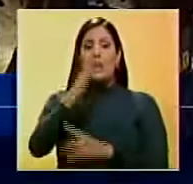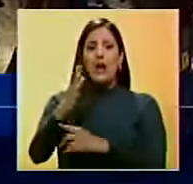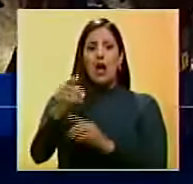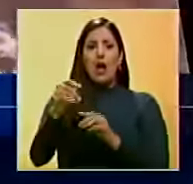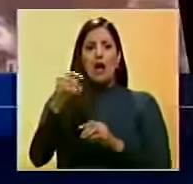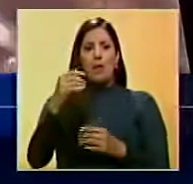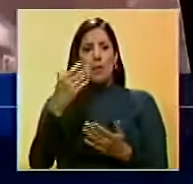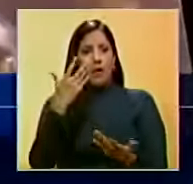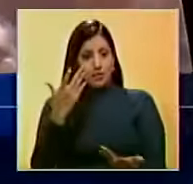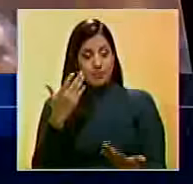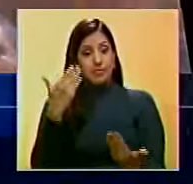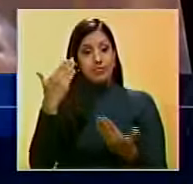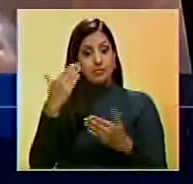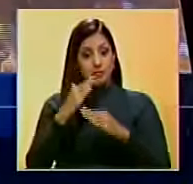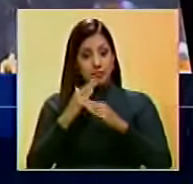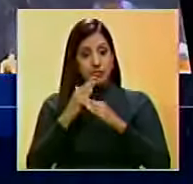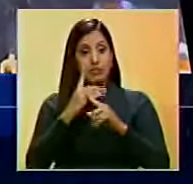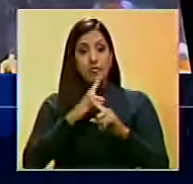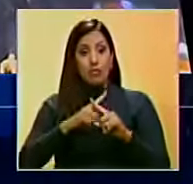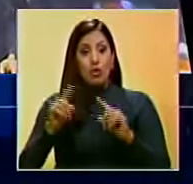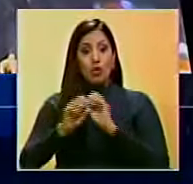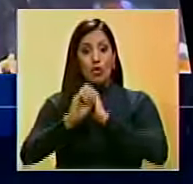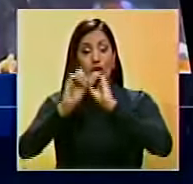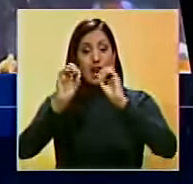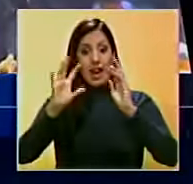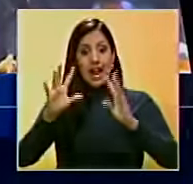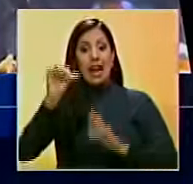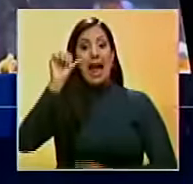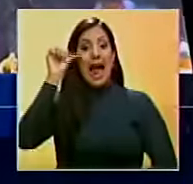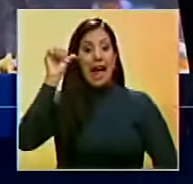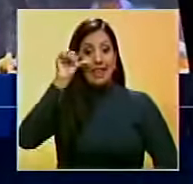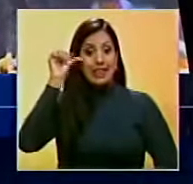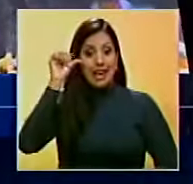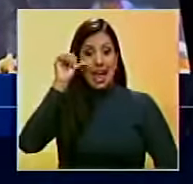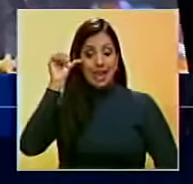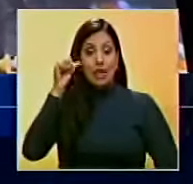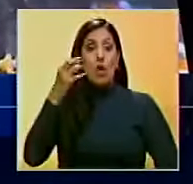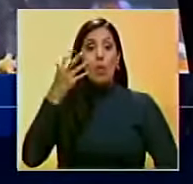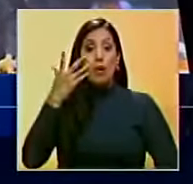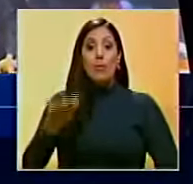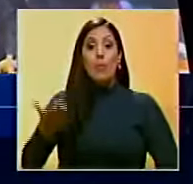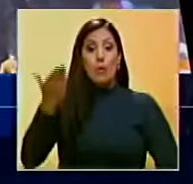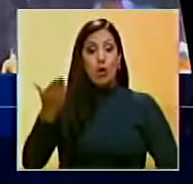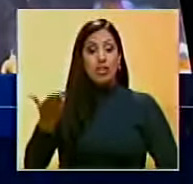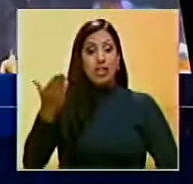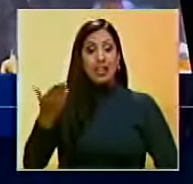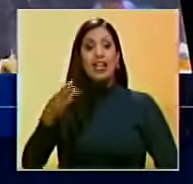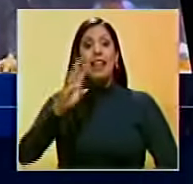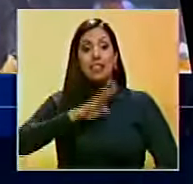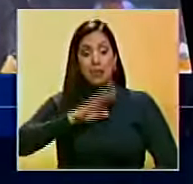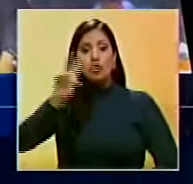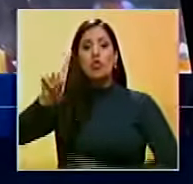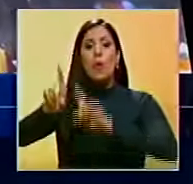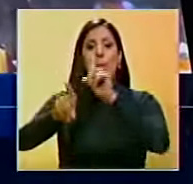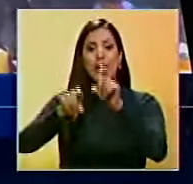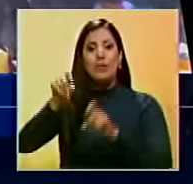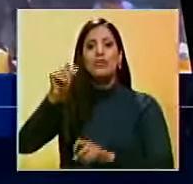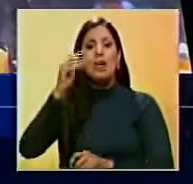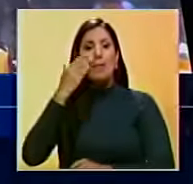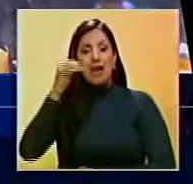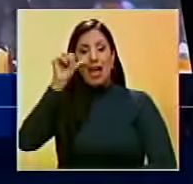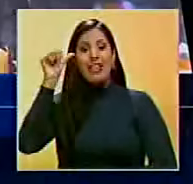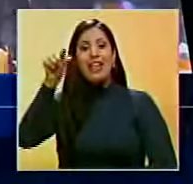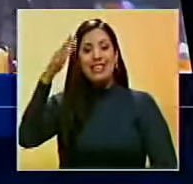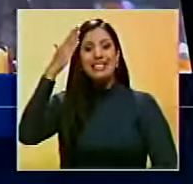penal. Pero con el caso concreto de Adriana es importante destacar que también consultamos con ella y que